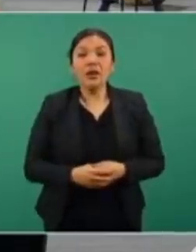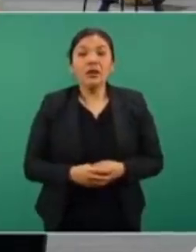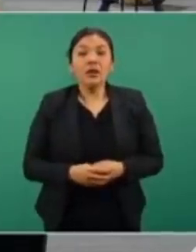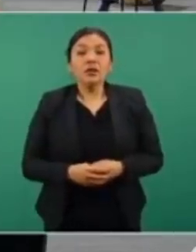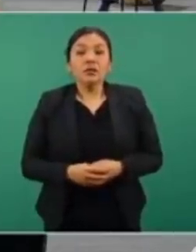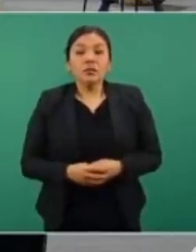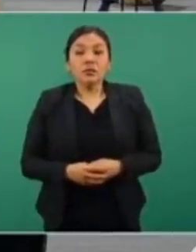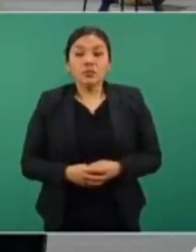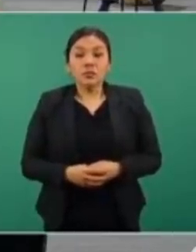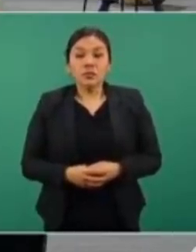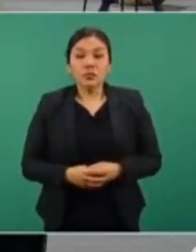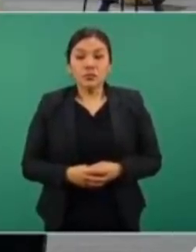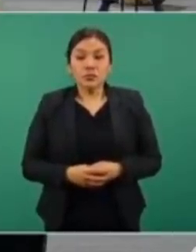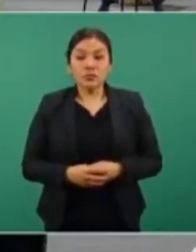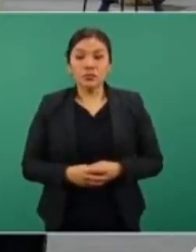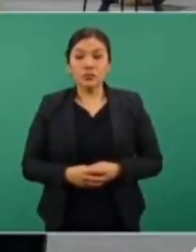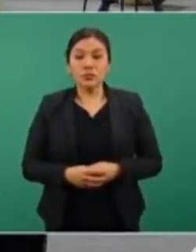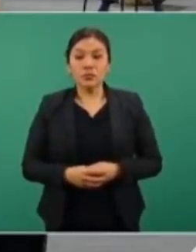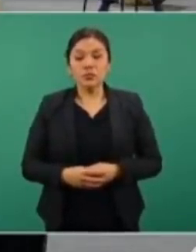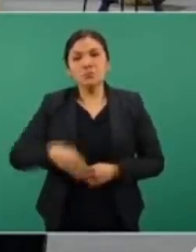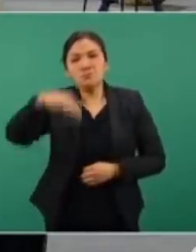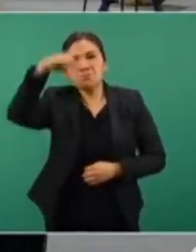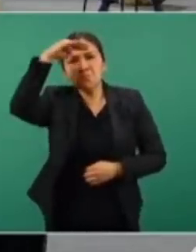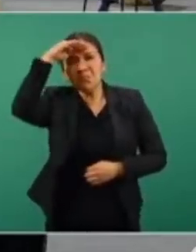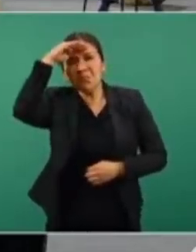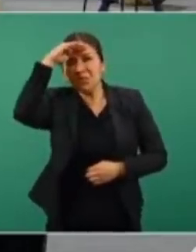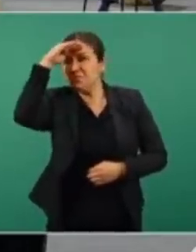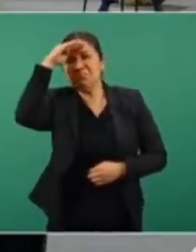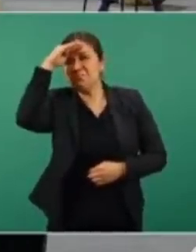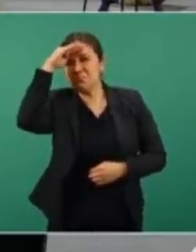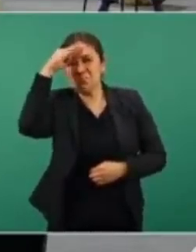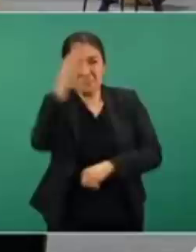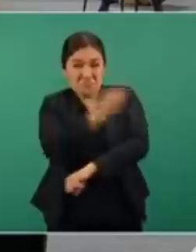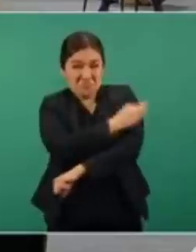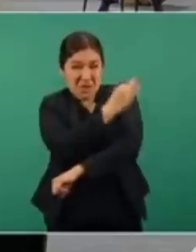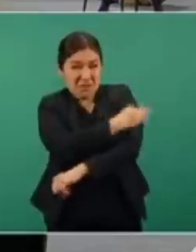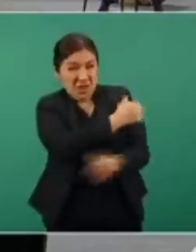este pensaron que no iban a llegar las vacunas